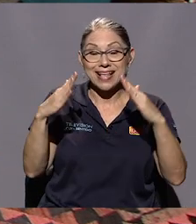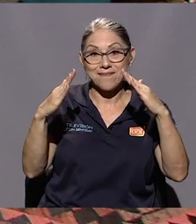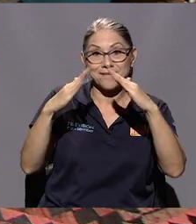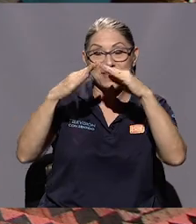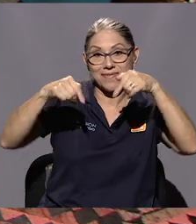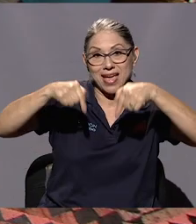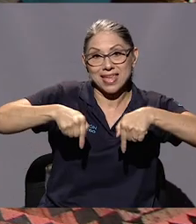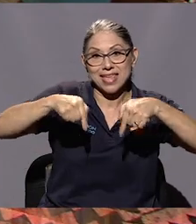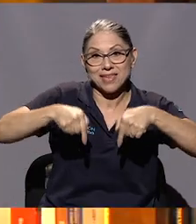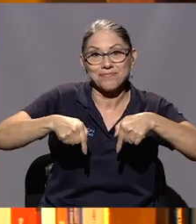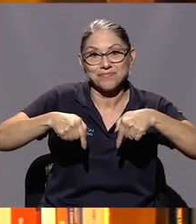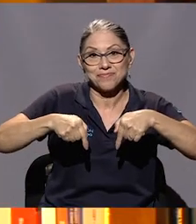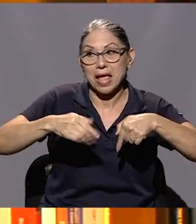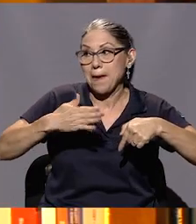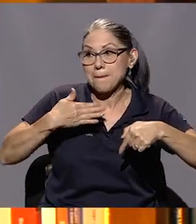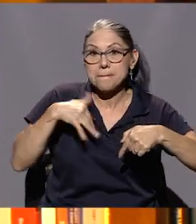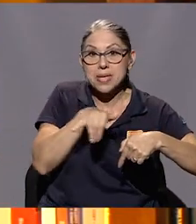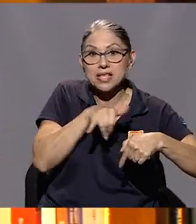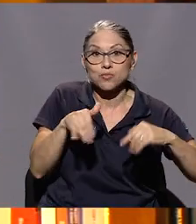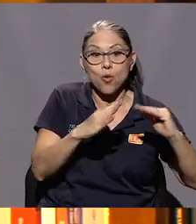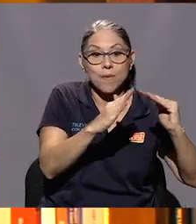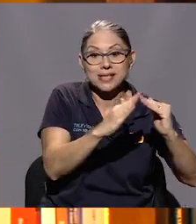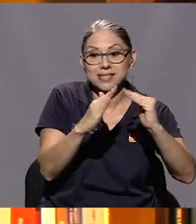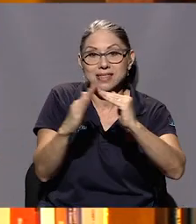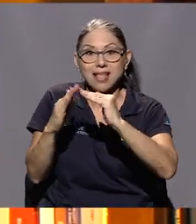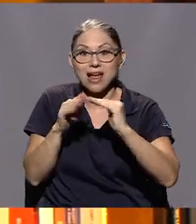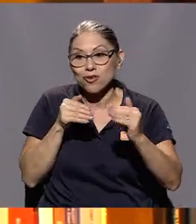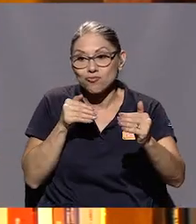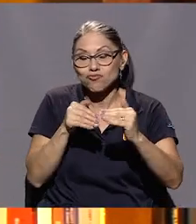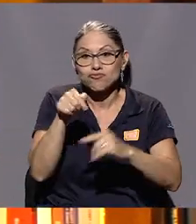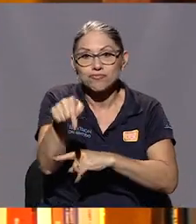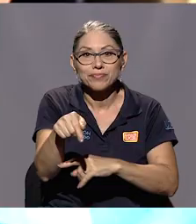vive aquí en mi vecindario.